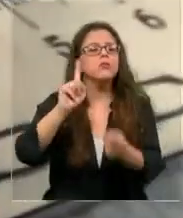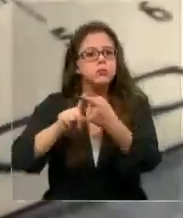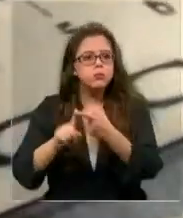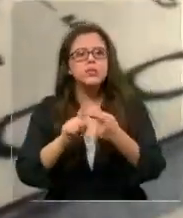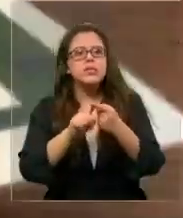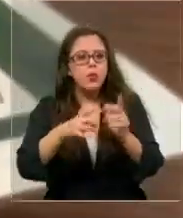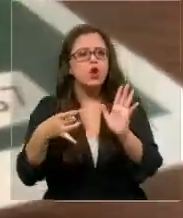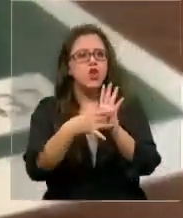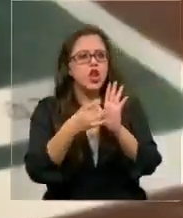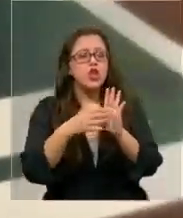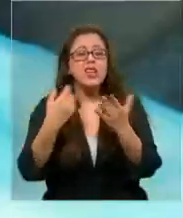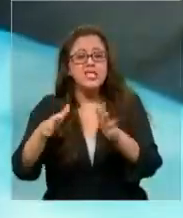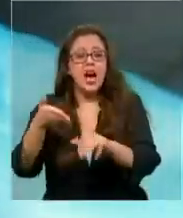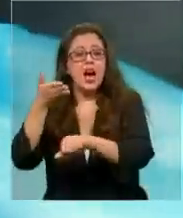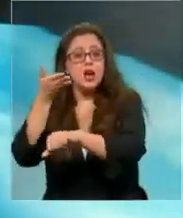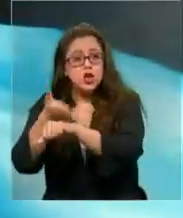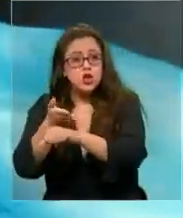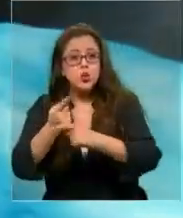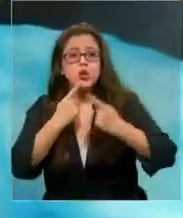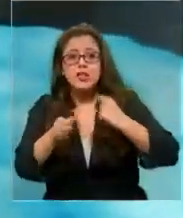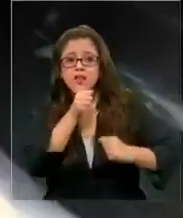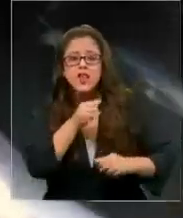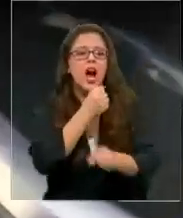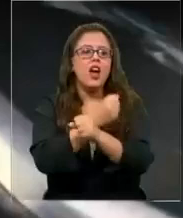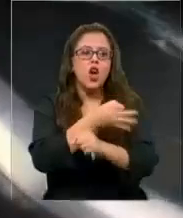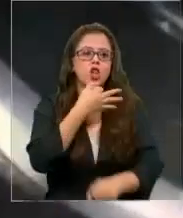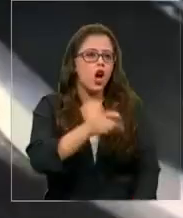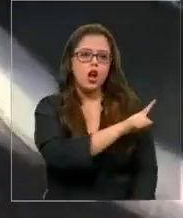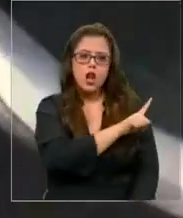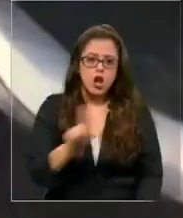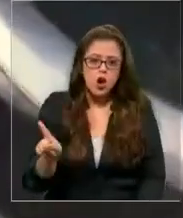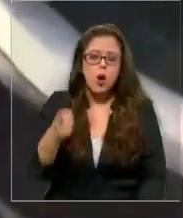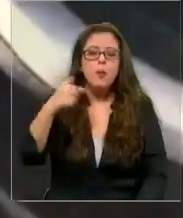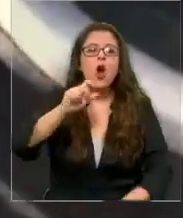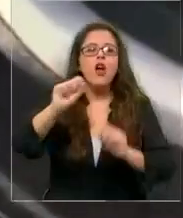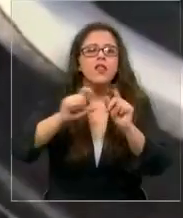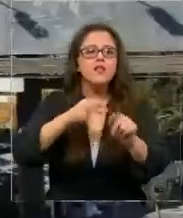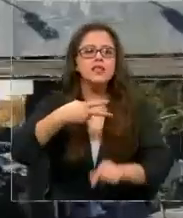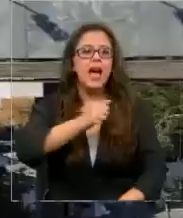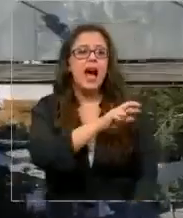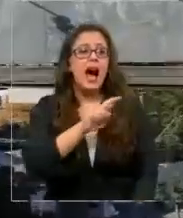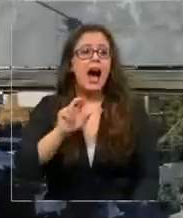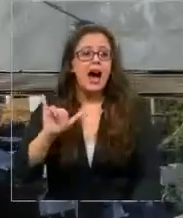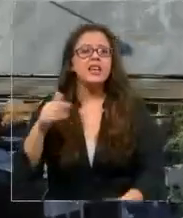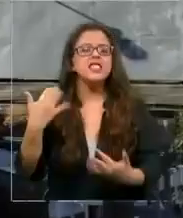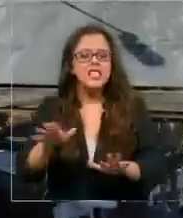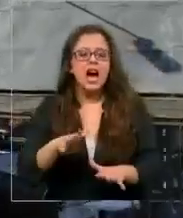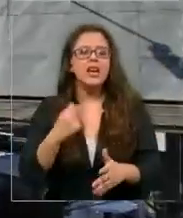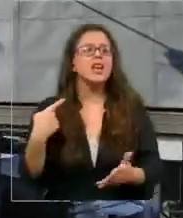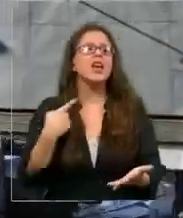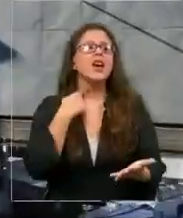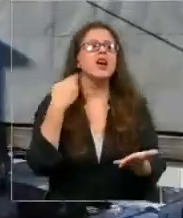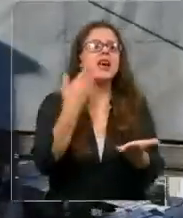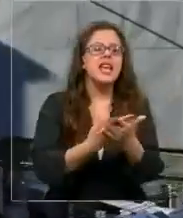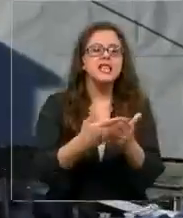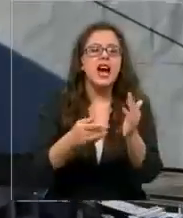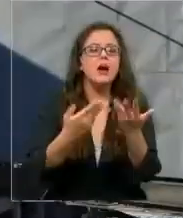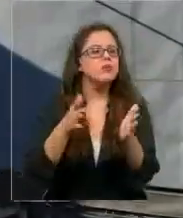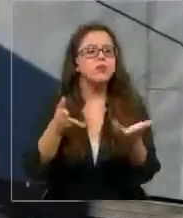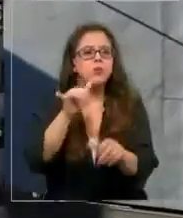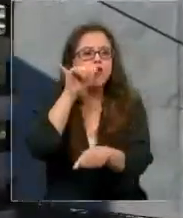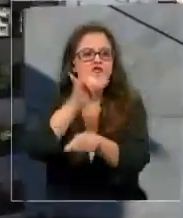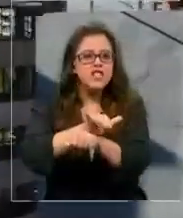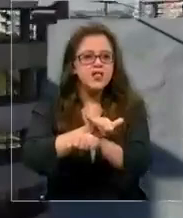solicitud de entrevista, Carabineros no accedió. Mientras la defensa de Harry entabló una querella criminal por falsificación